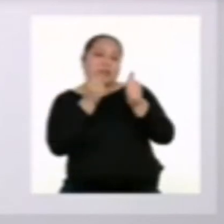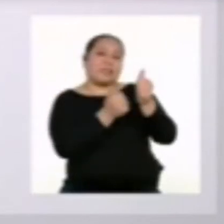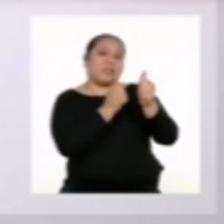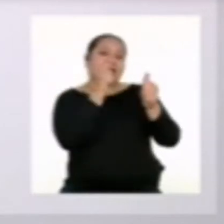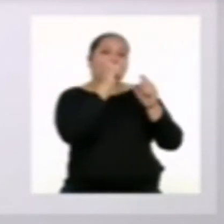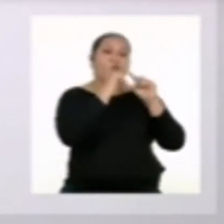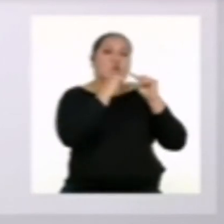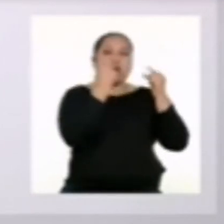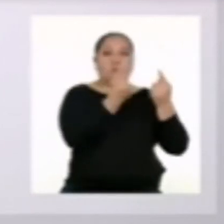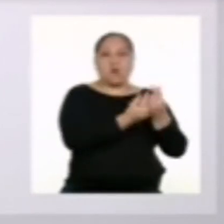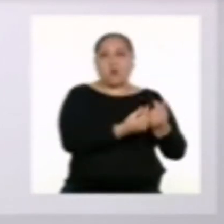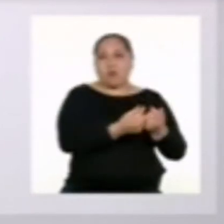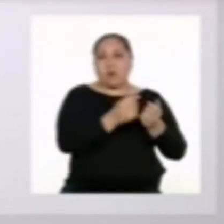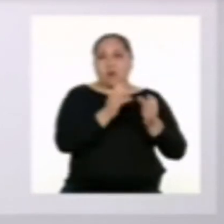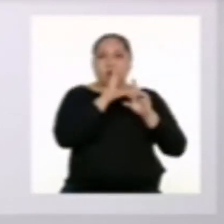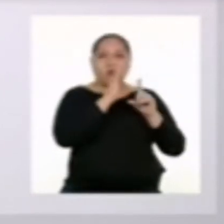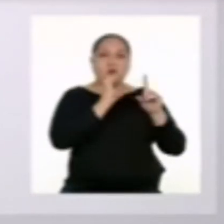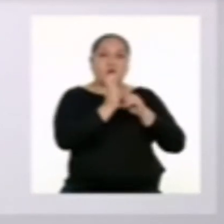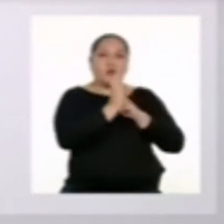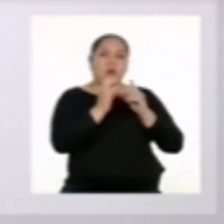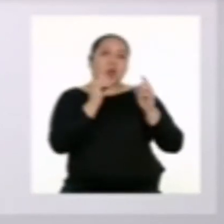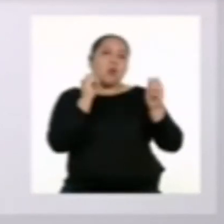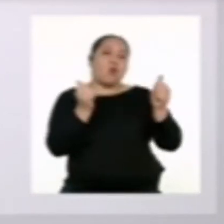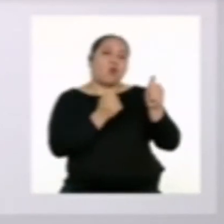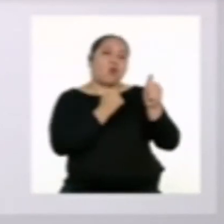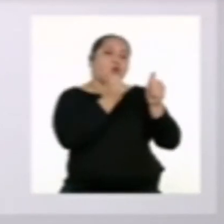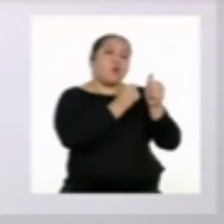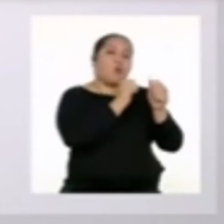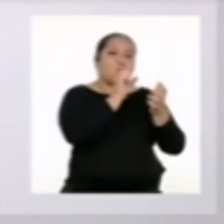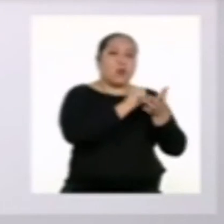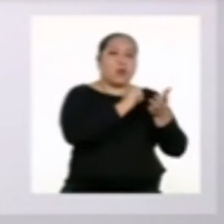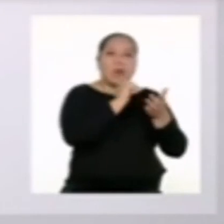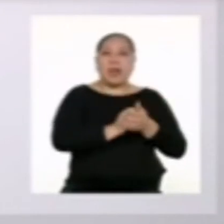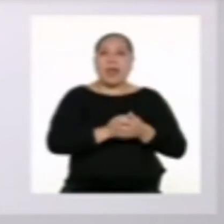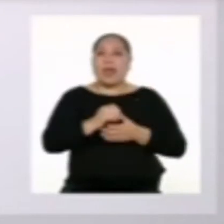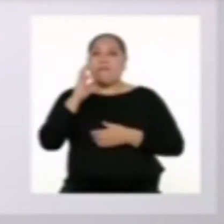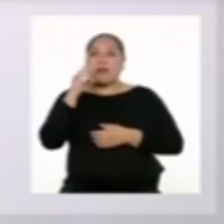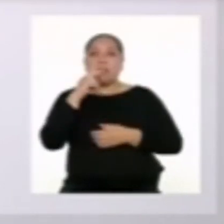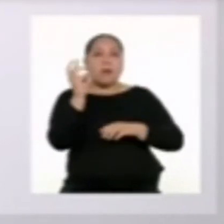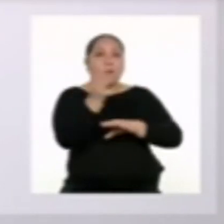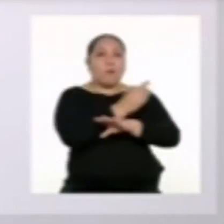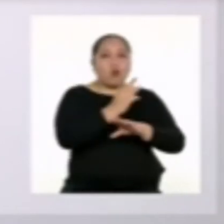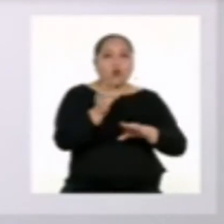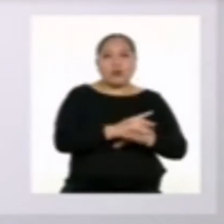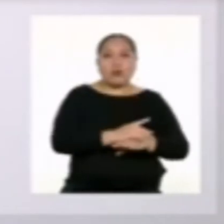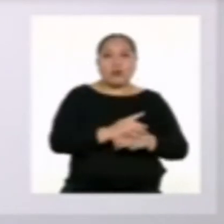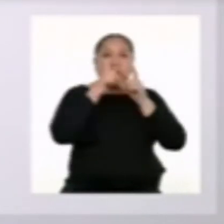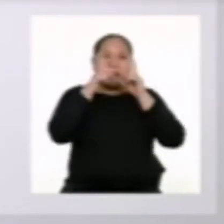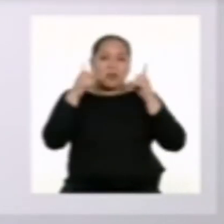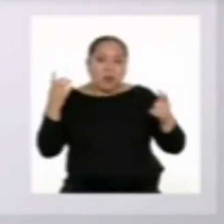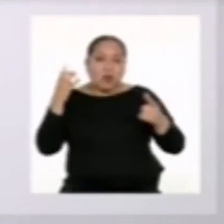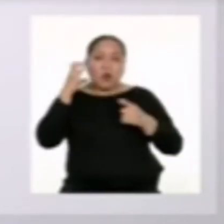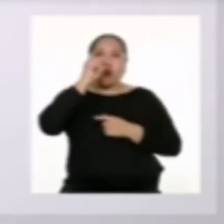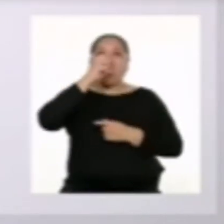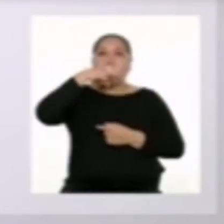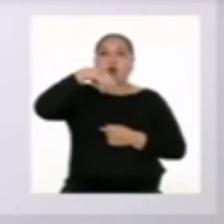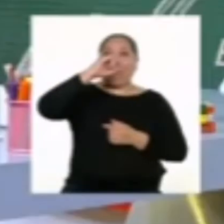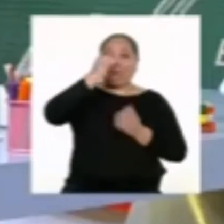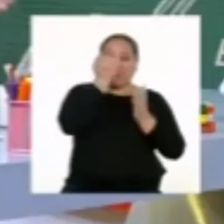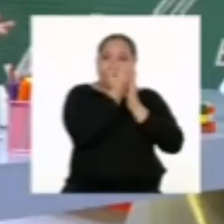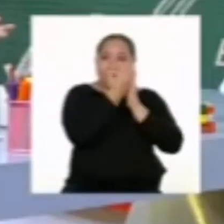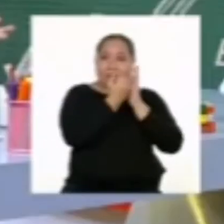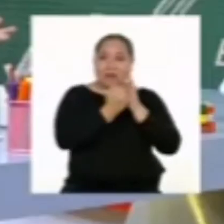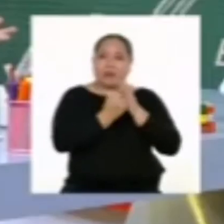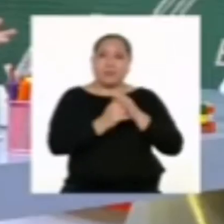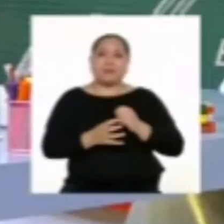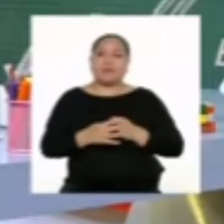artístico. Hay fanzines de música, de literatura, de cómic, de ilustraciones.